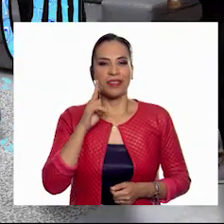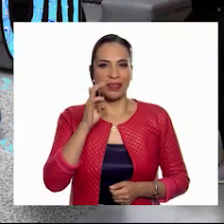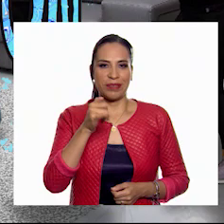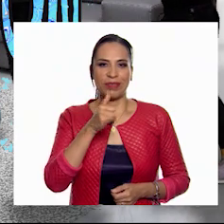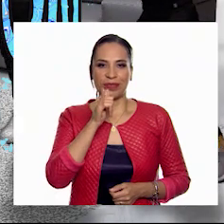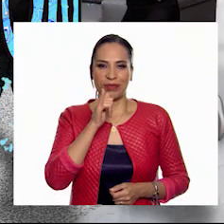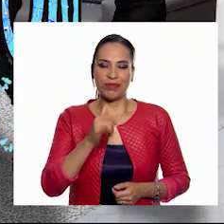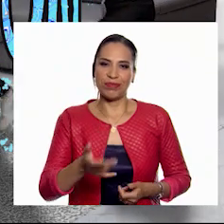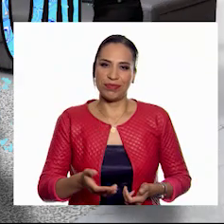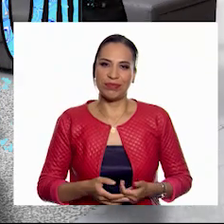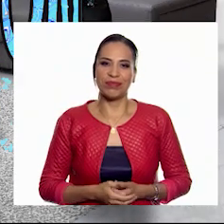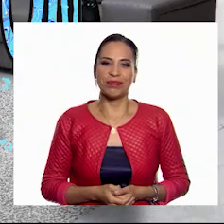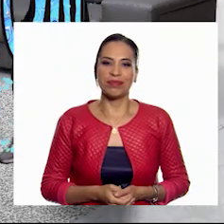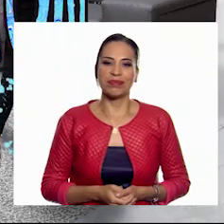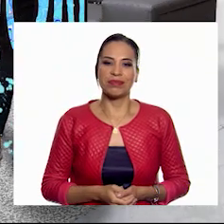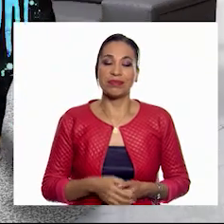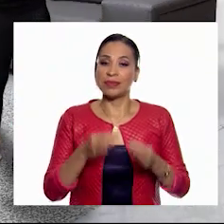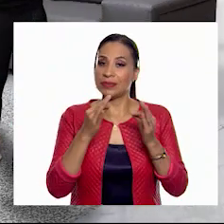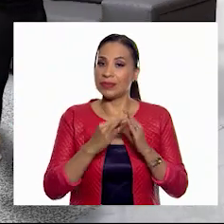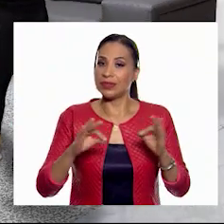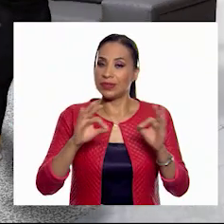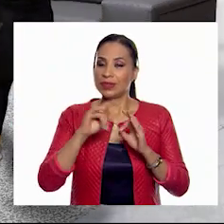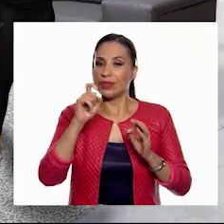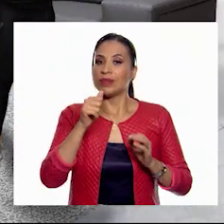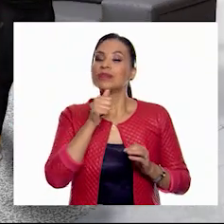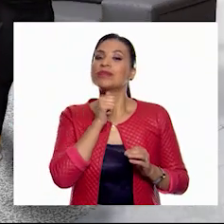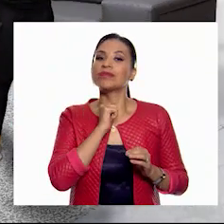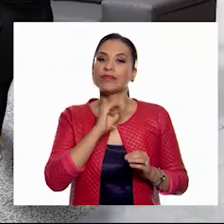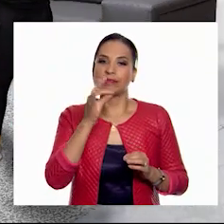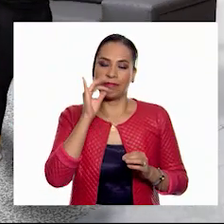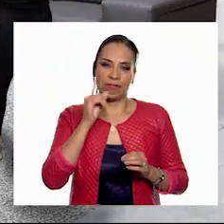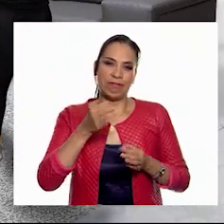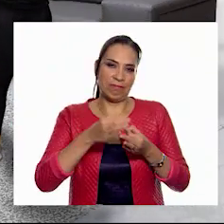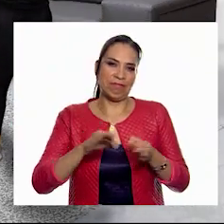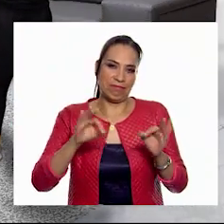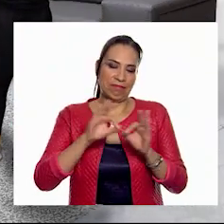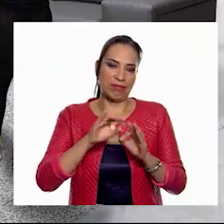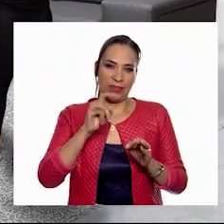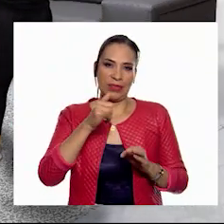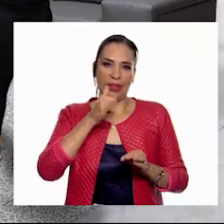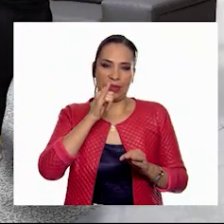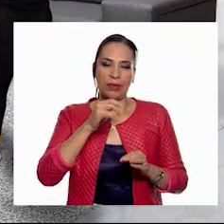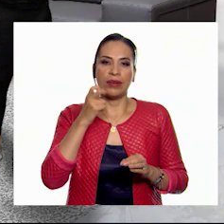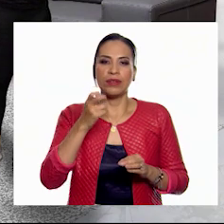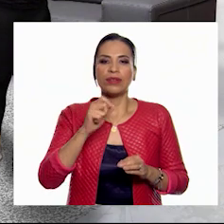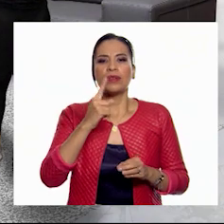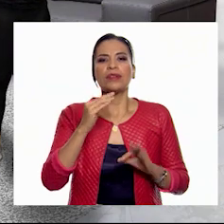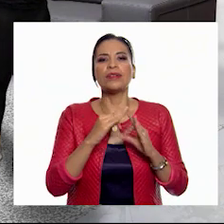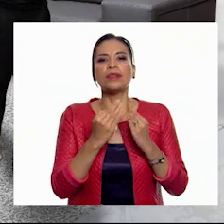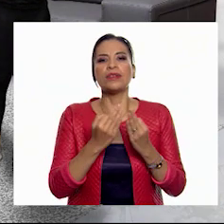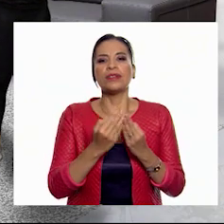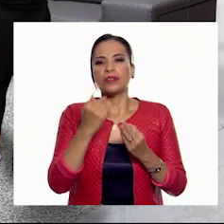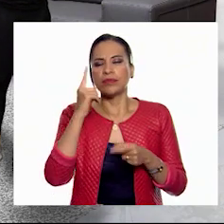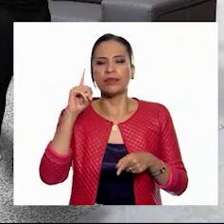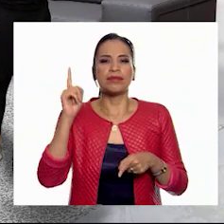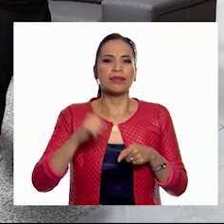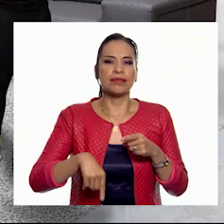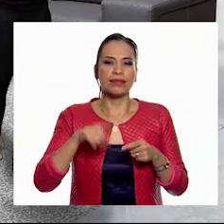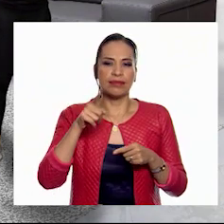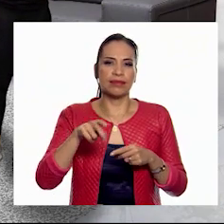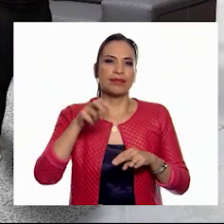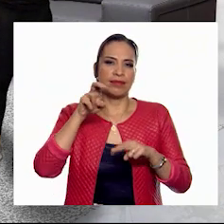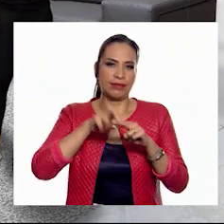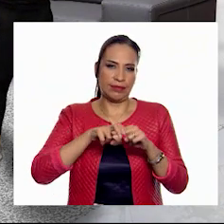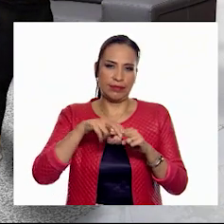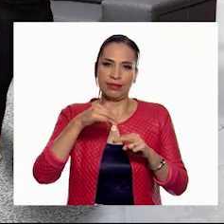de agua. Porque sí, es súper importante. tomar un poquito de agua. Sí, agua antes, durante y después. hecho, esta es otra manera de derrotar a